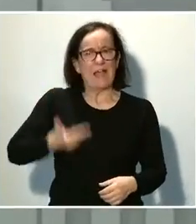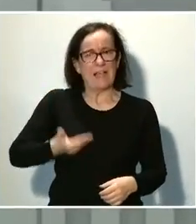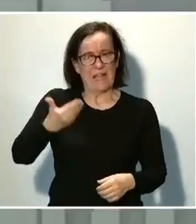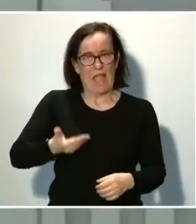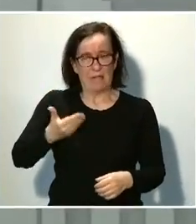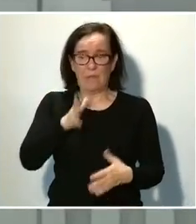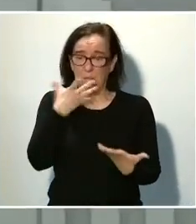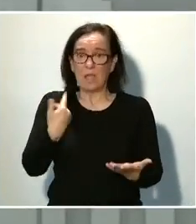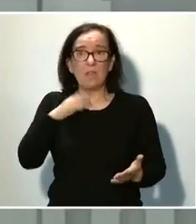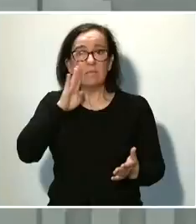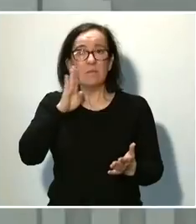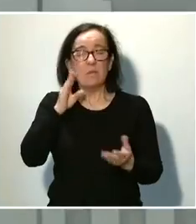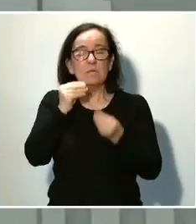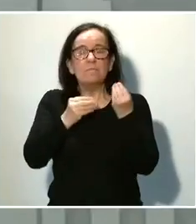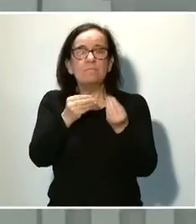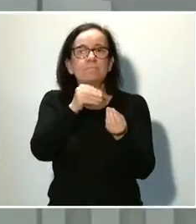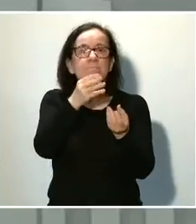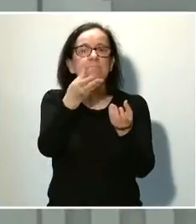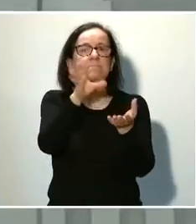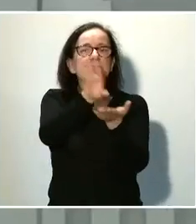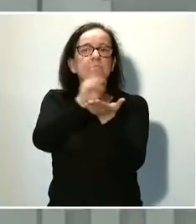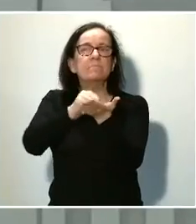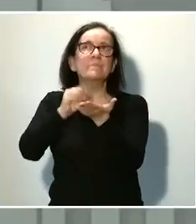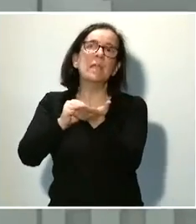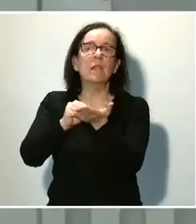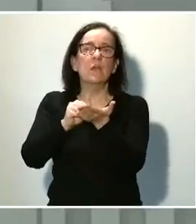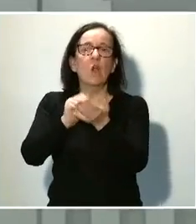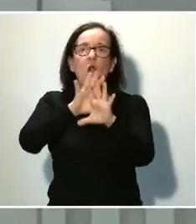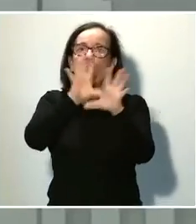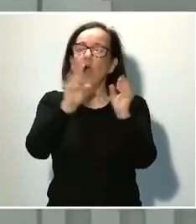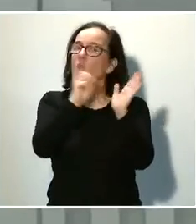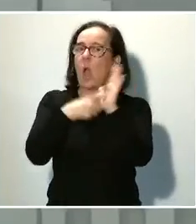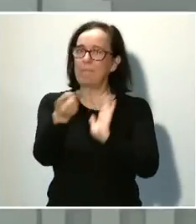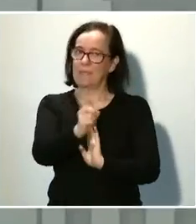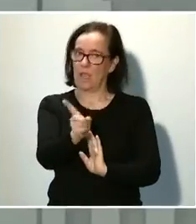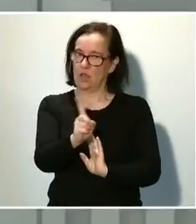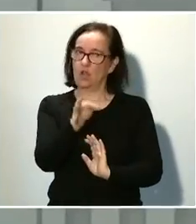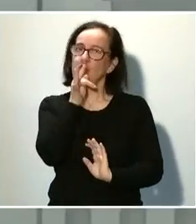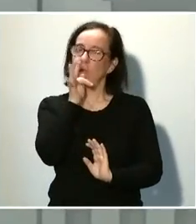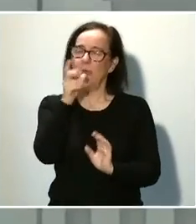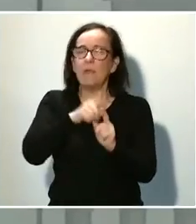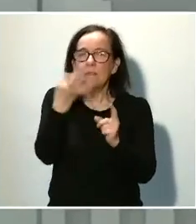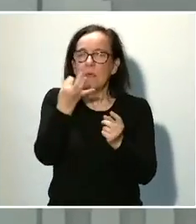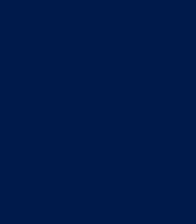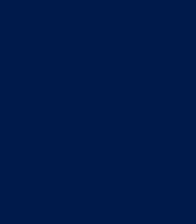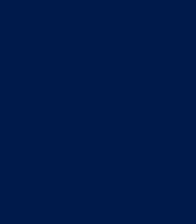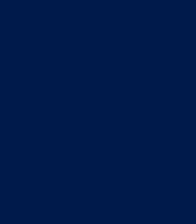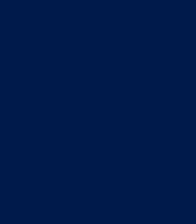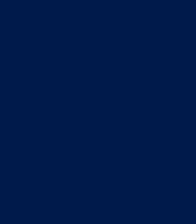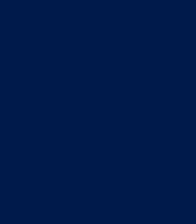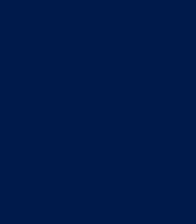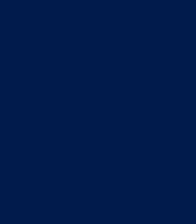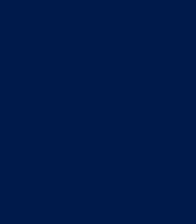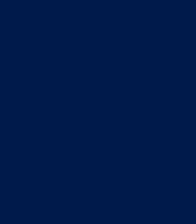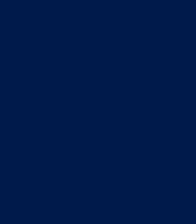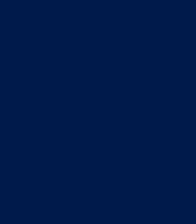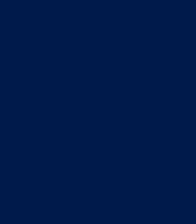esto está hecho con información parcial y todavía son datos que tenemos que tomar con un poco de precaución.